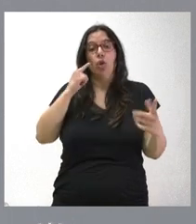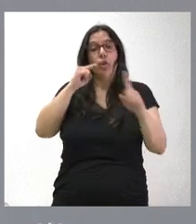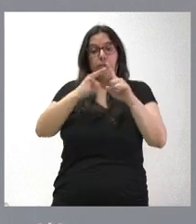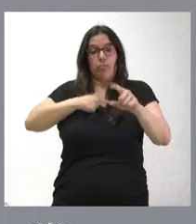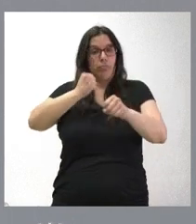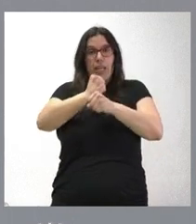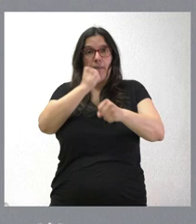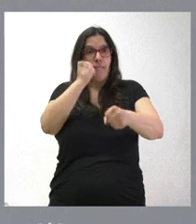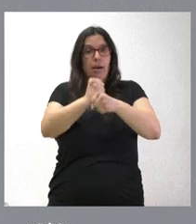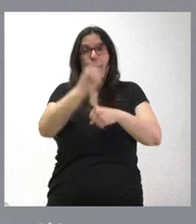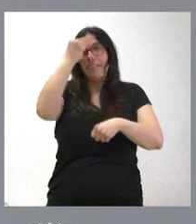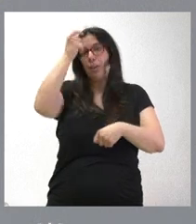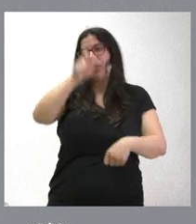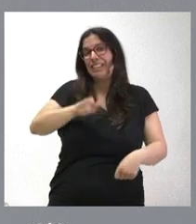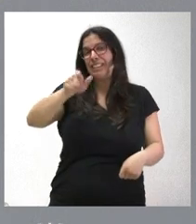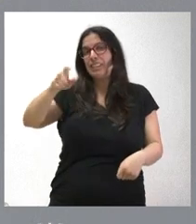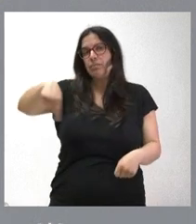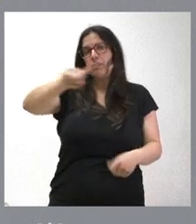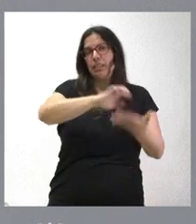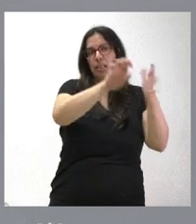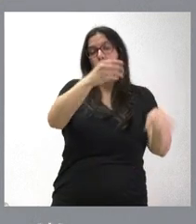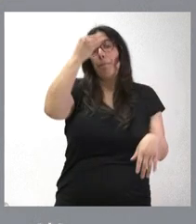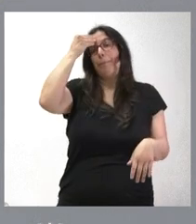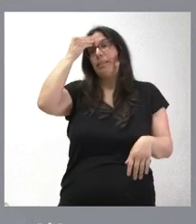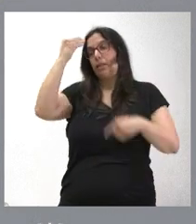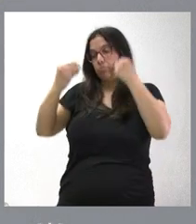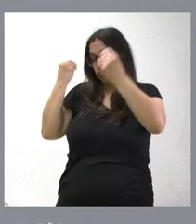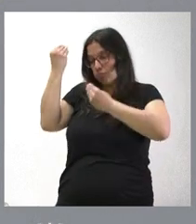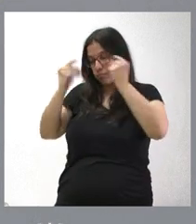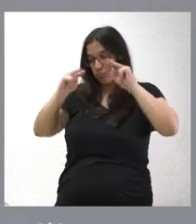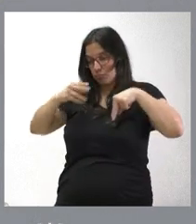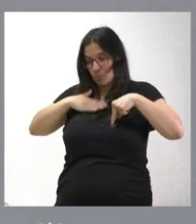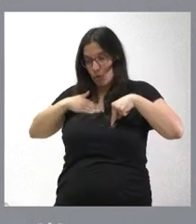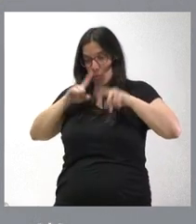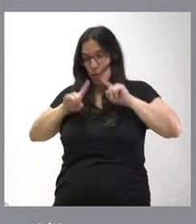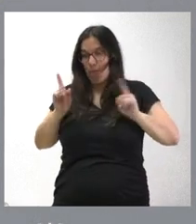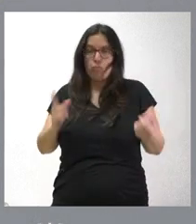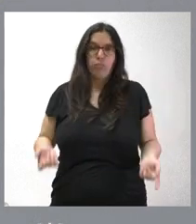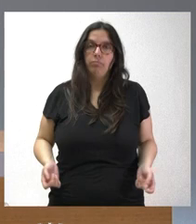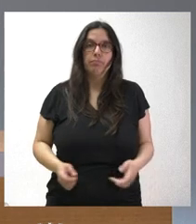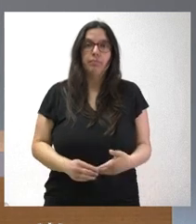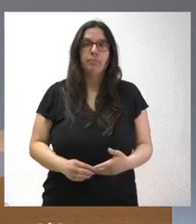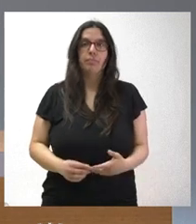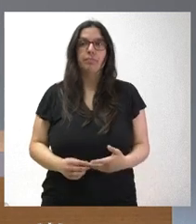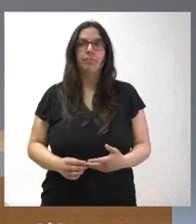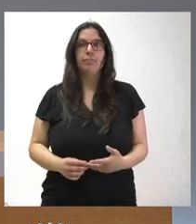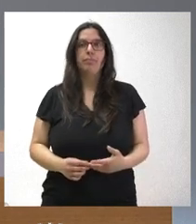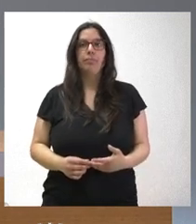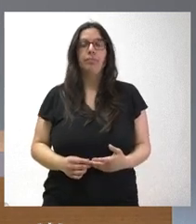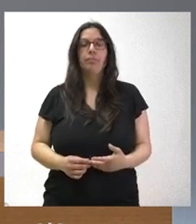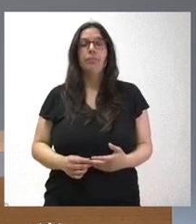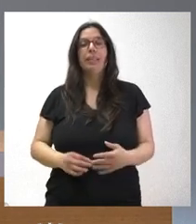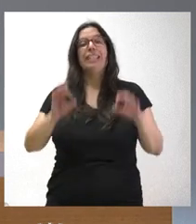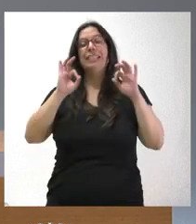pensando siempre en las personas de Castilla y León, no estamos aquí para pensar en cada uno de nuestros propios problemas personales. Sí, le voy a preguntar